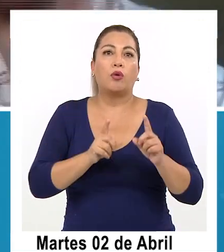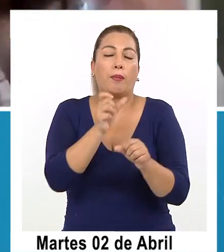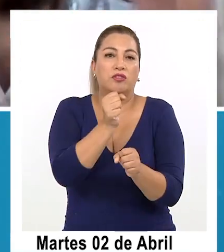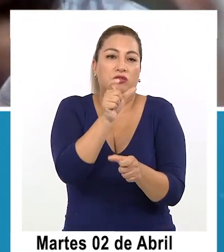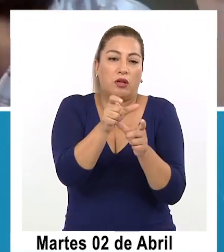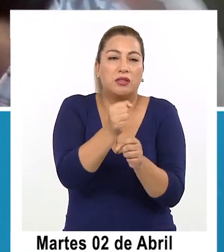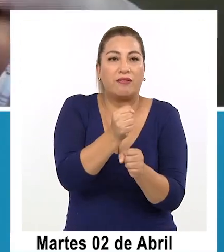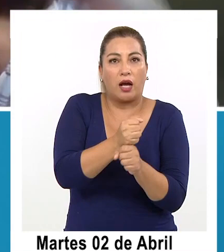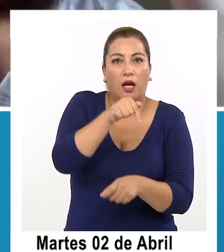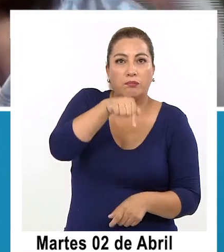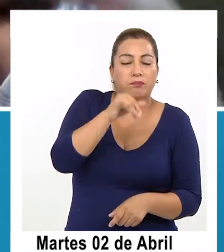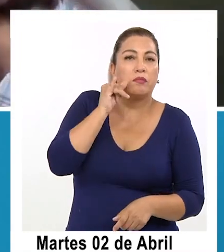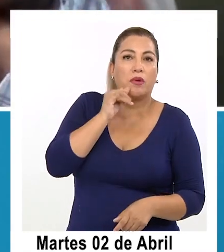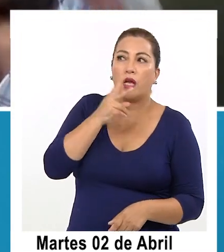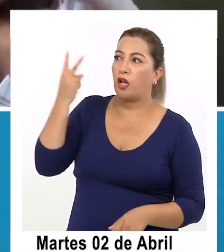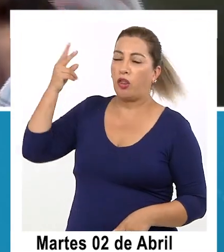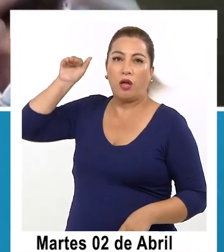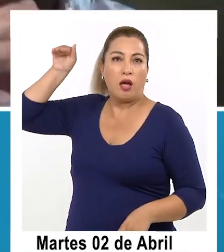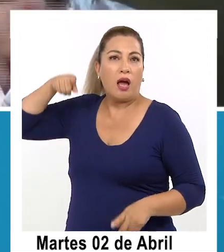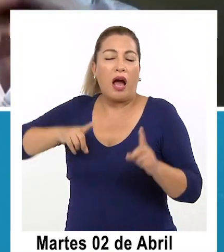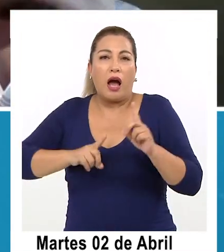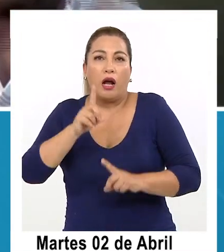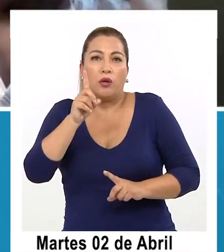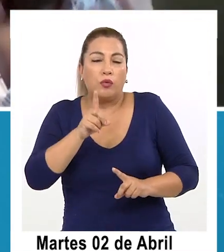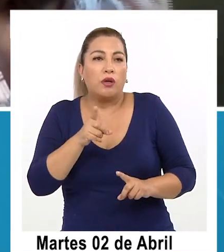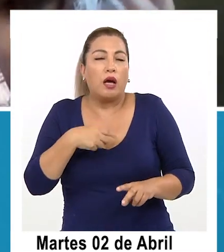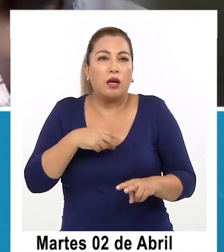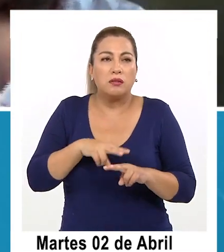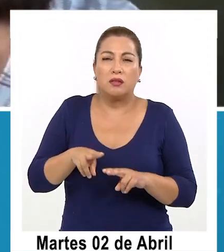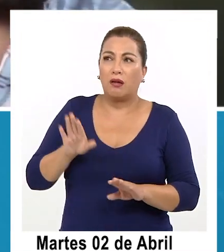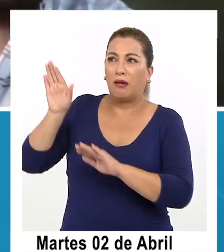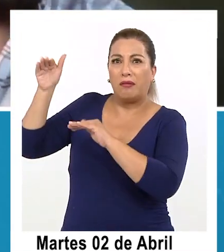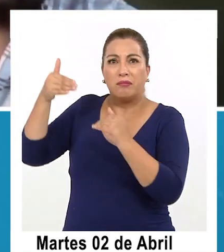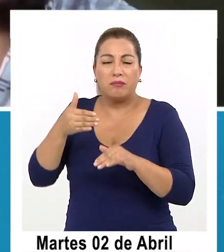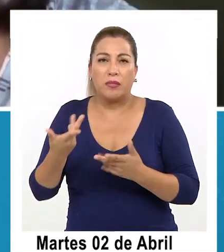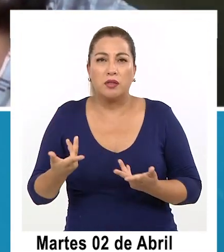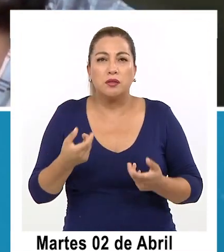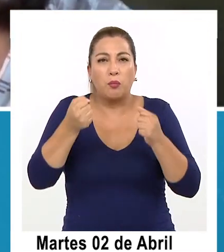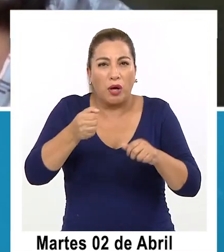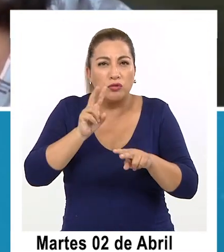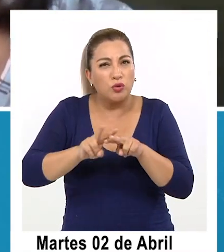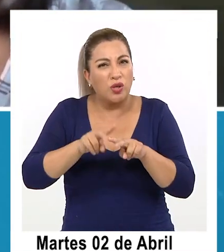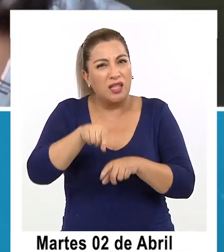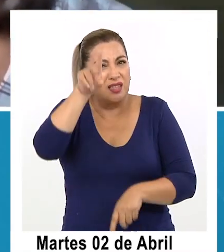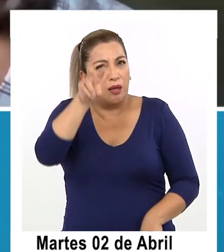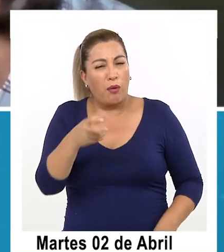lado que trabaja en otros ambas producen cosas de una para la otra cómo cómo se podría arreglar ese tema